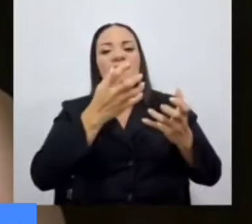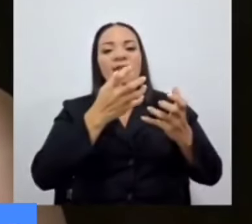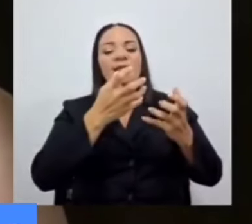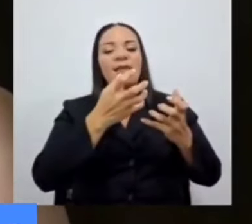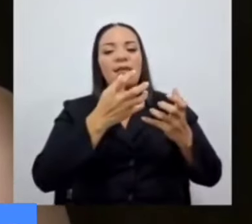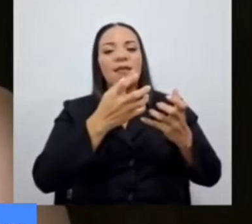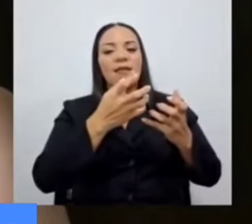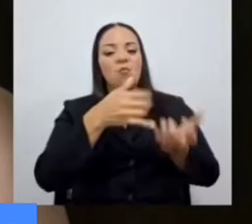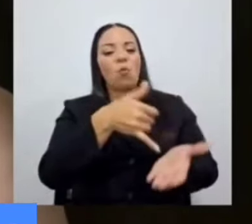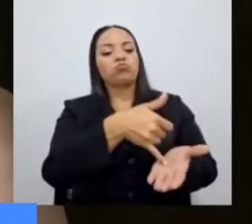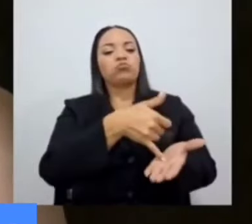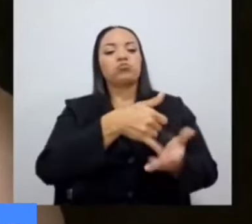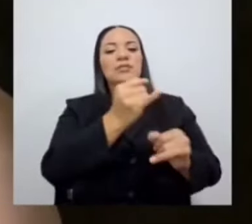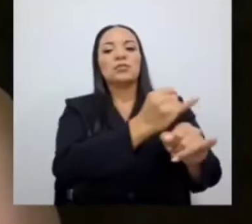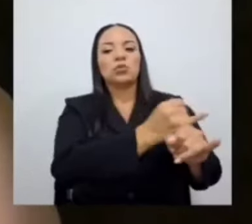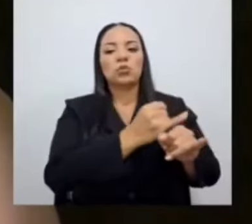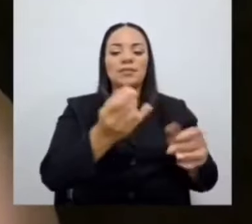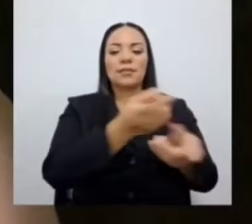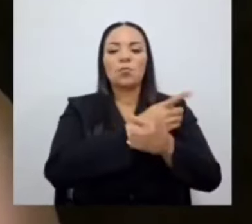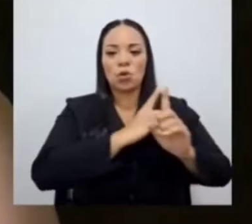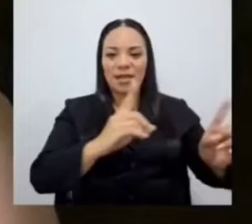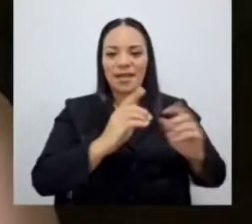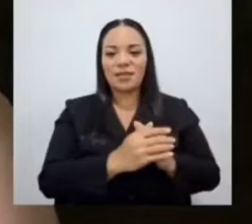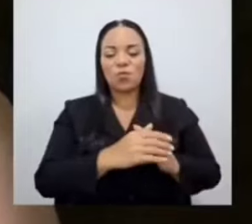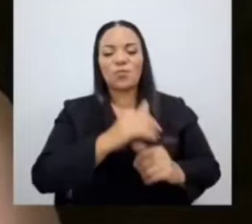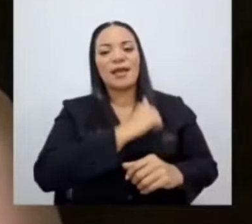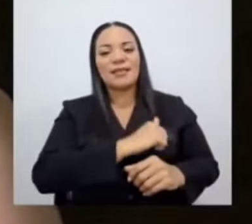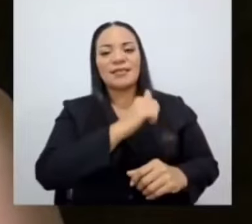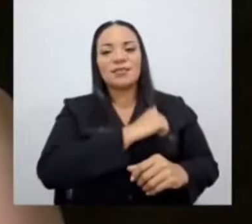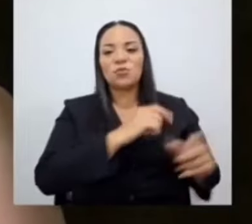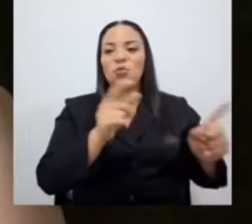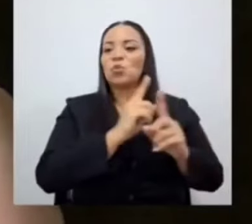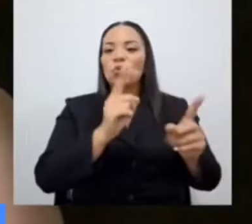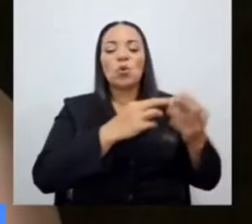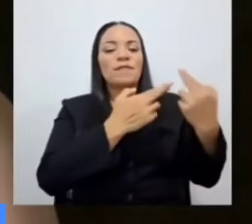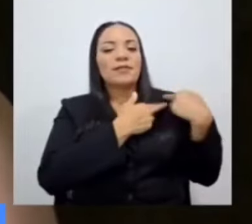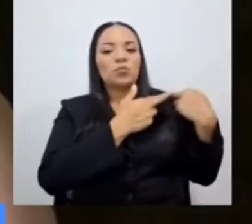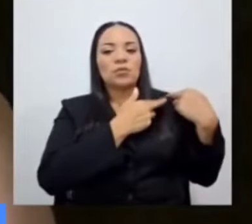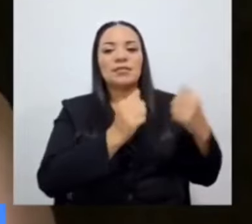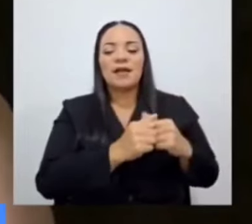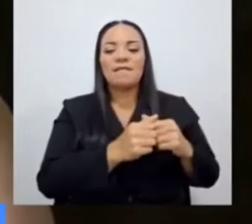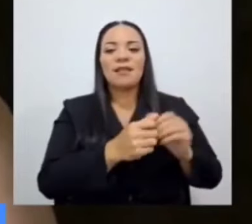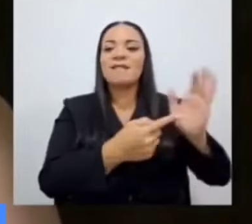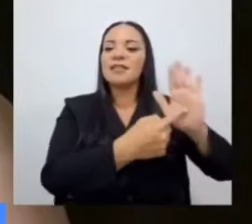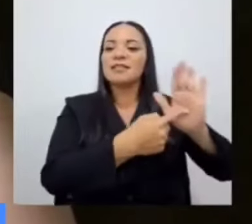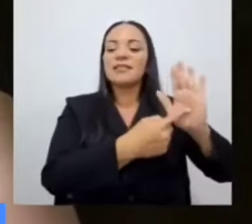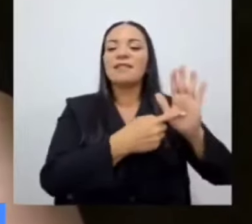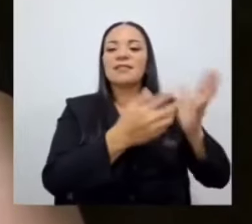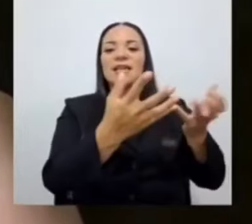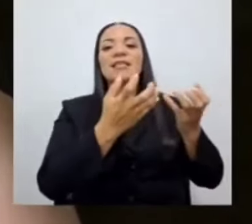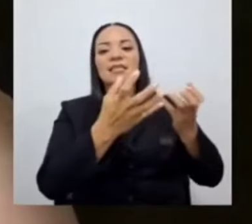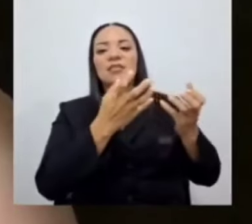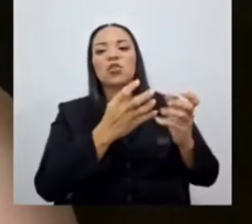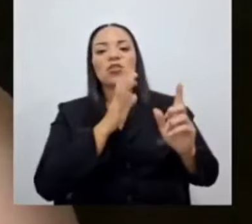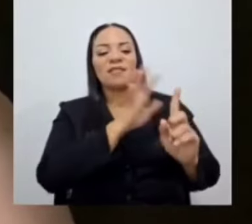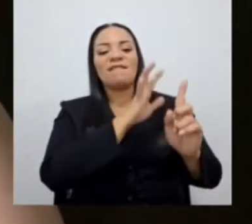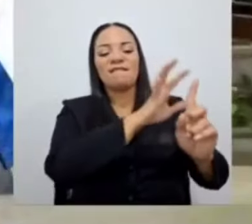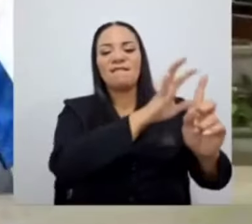institucionalidad democrática, una actitud que no es responsable y visibiliza una intención de intimidar.